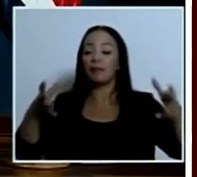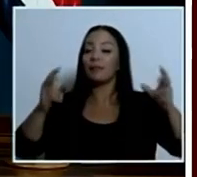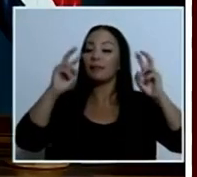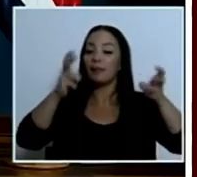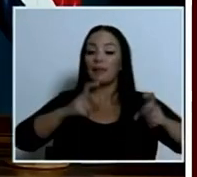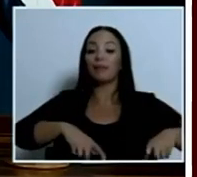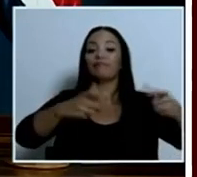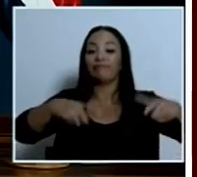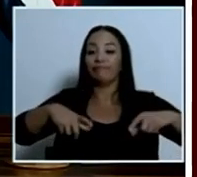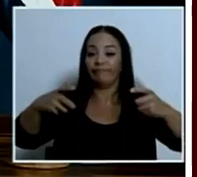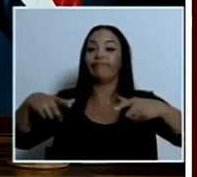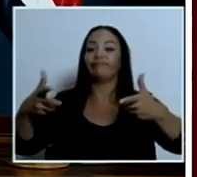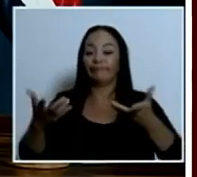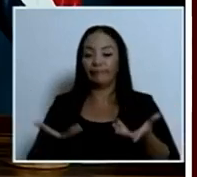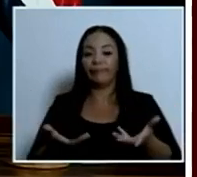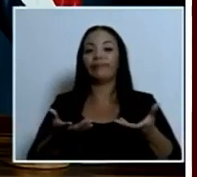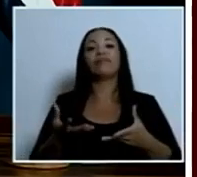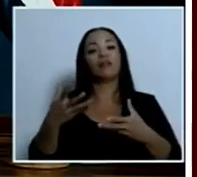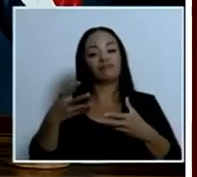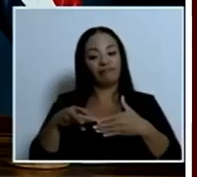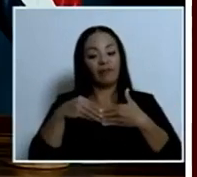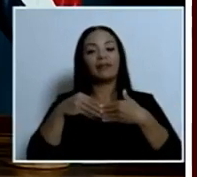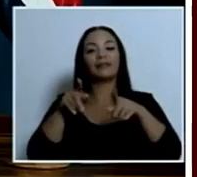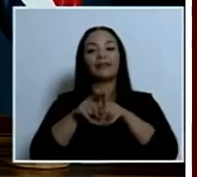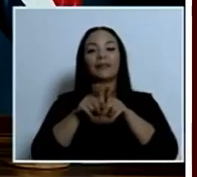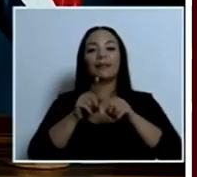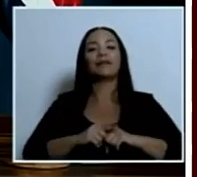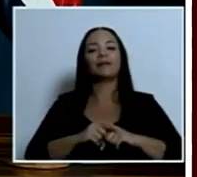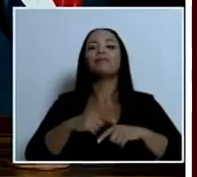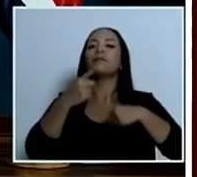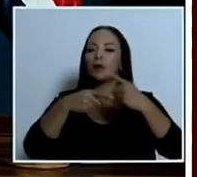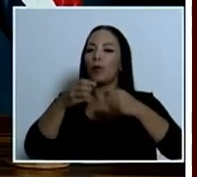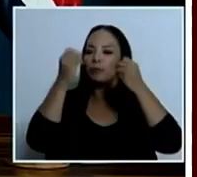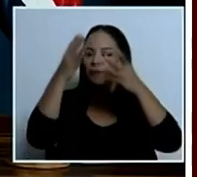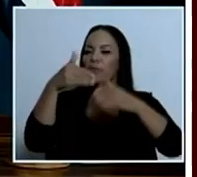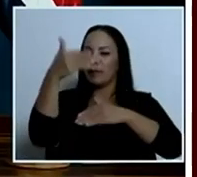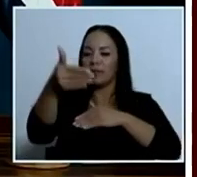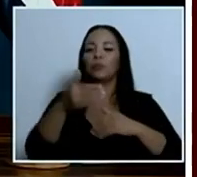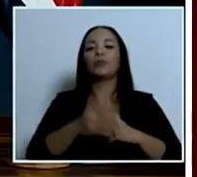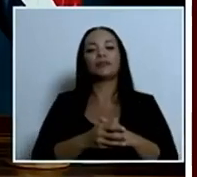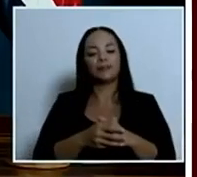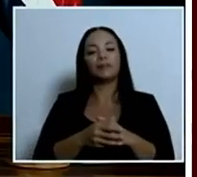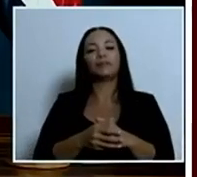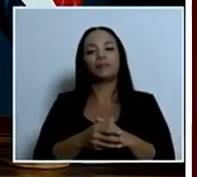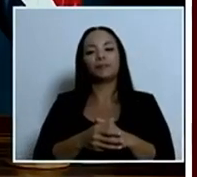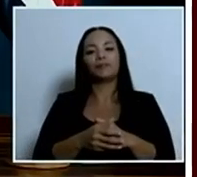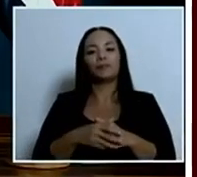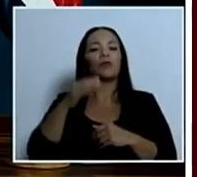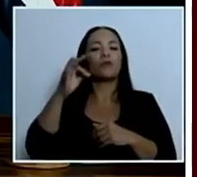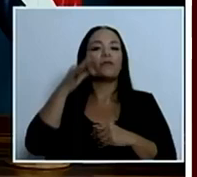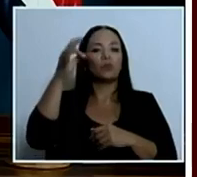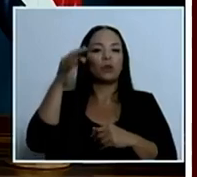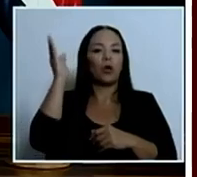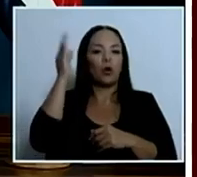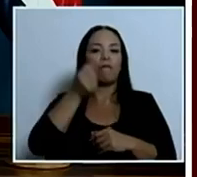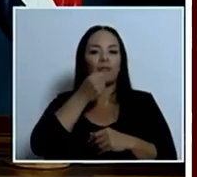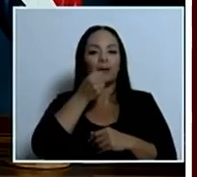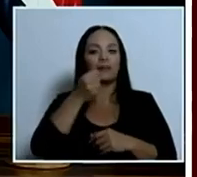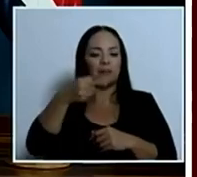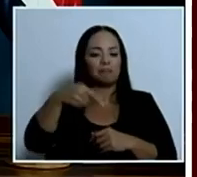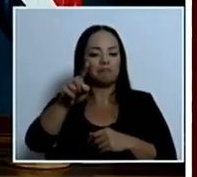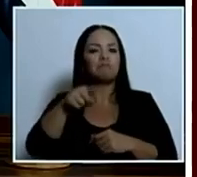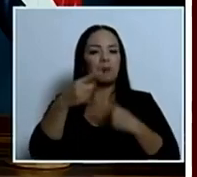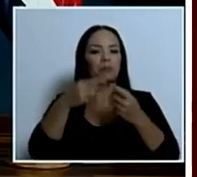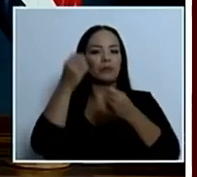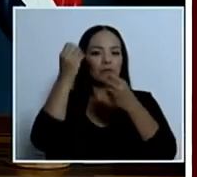plástico, pero eso lo vamos a anunciar y estamos trabajando muy duro en eso. Lo anunciaremos en una conferencia de prensa próximamente.